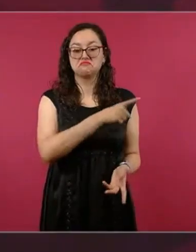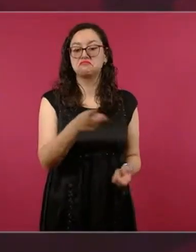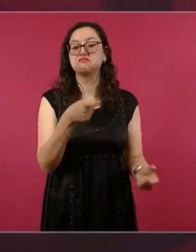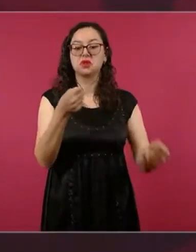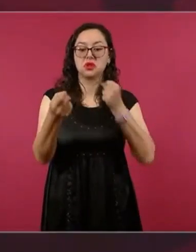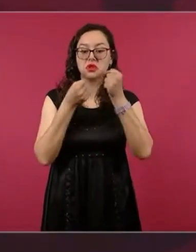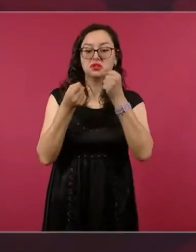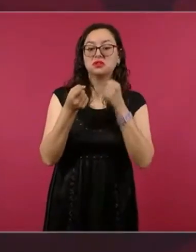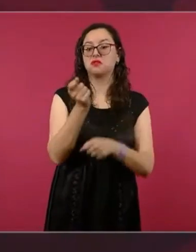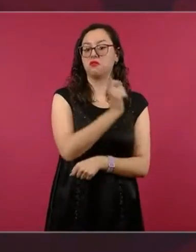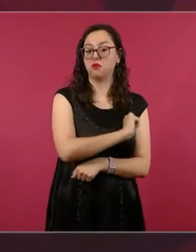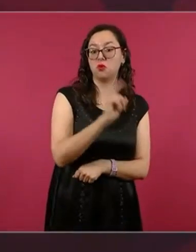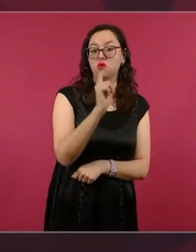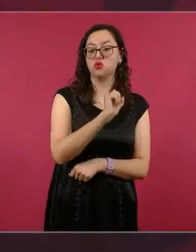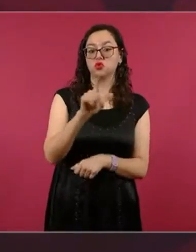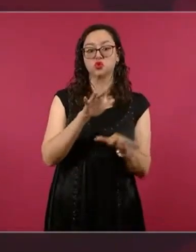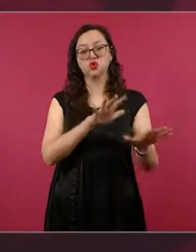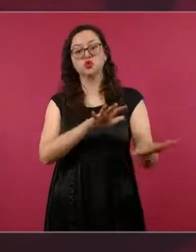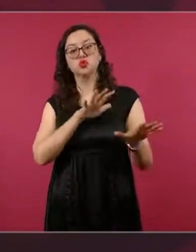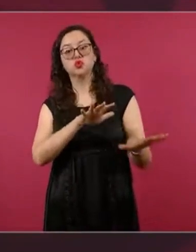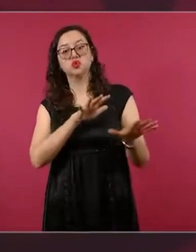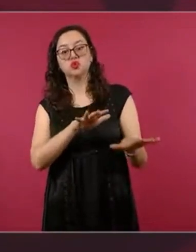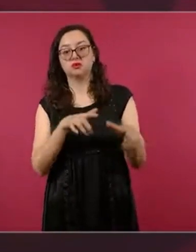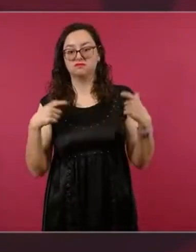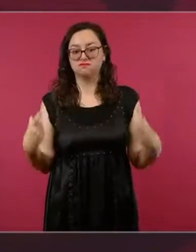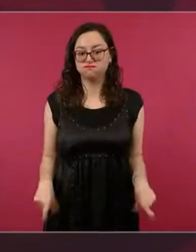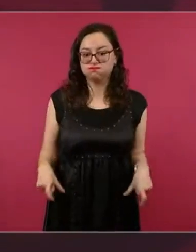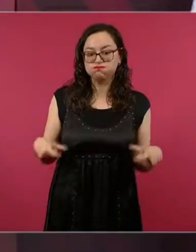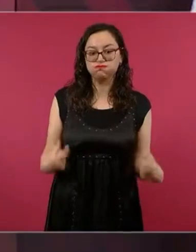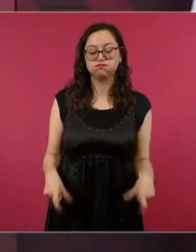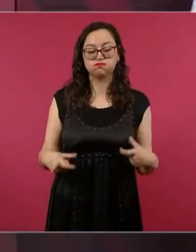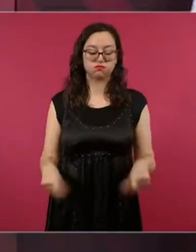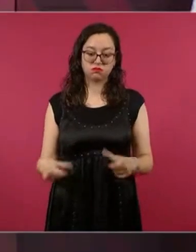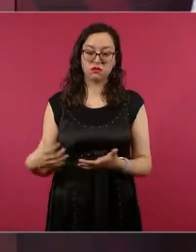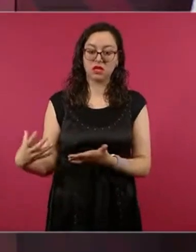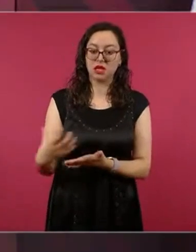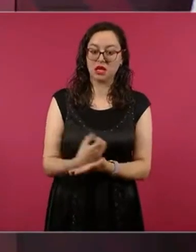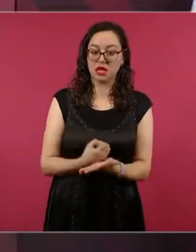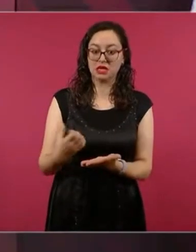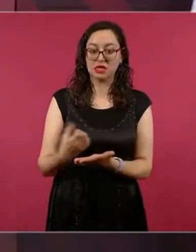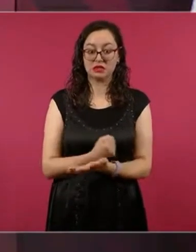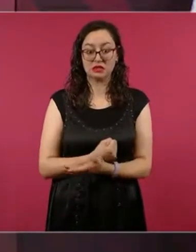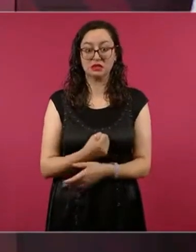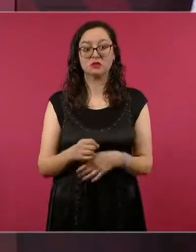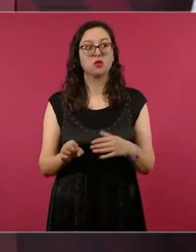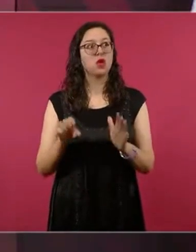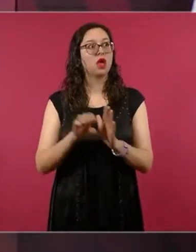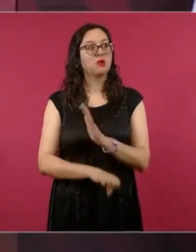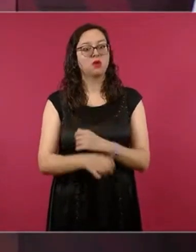muchísimo dinero, hay 10 conductores